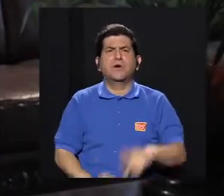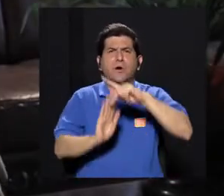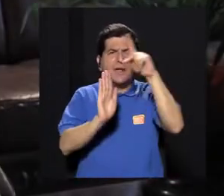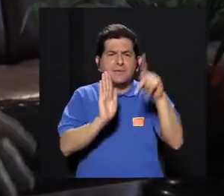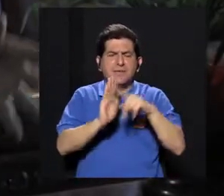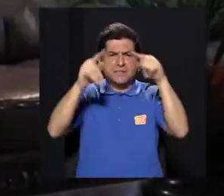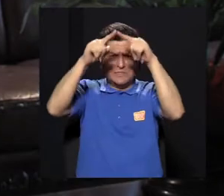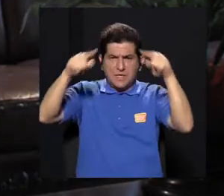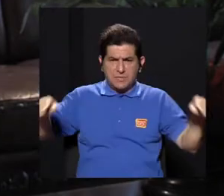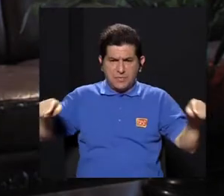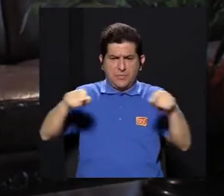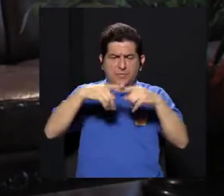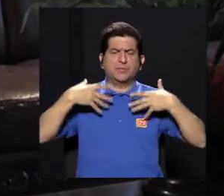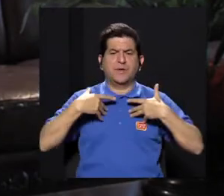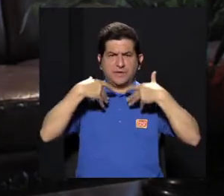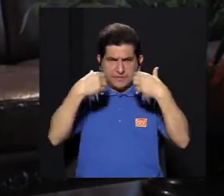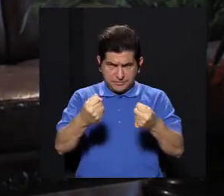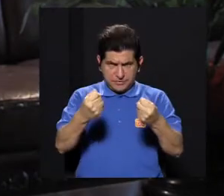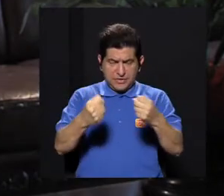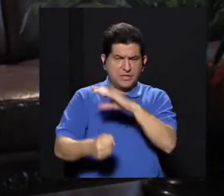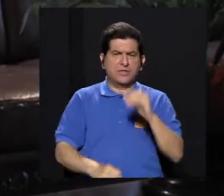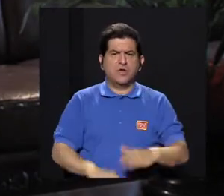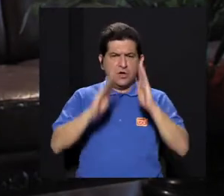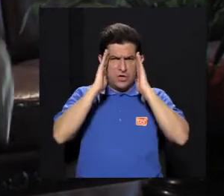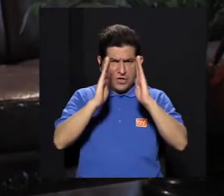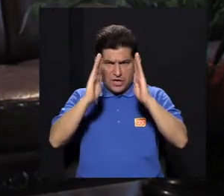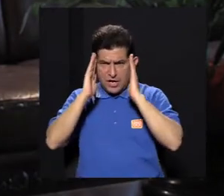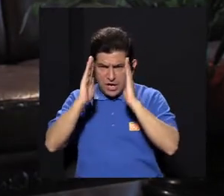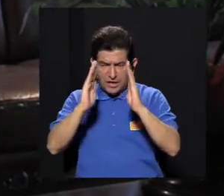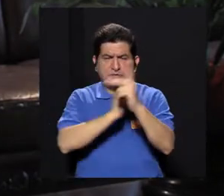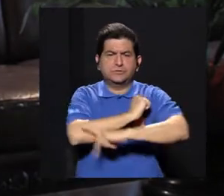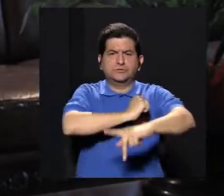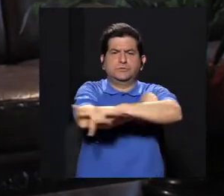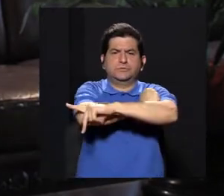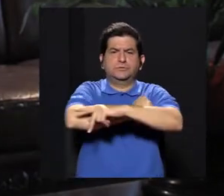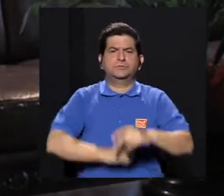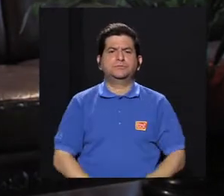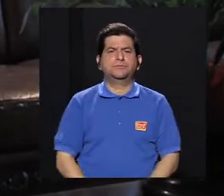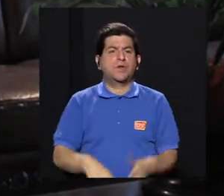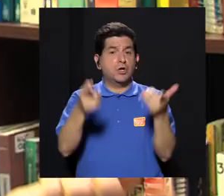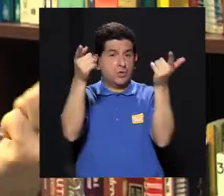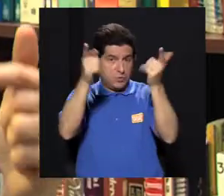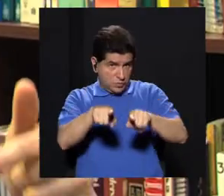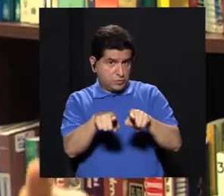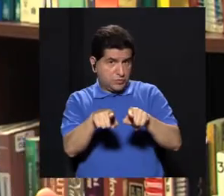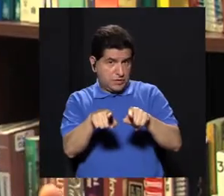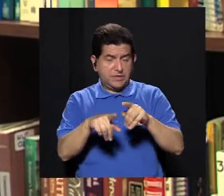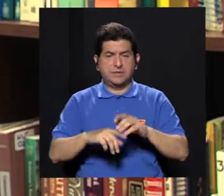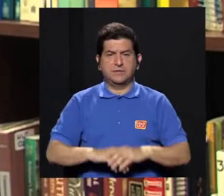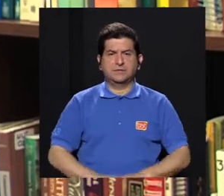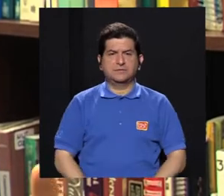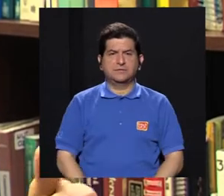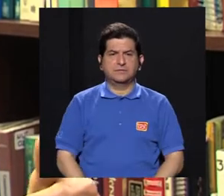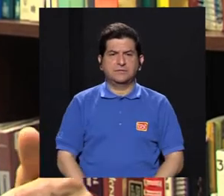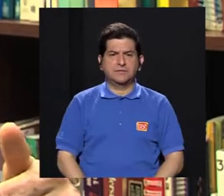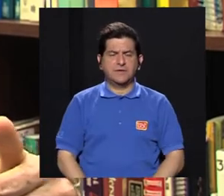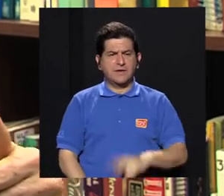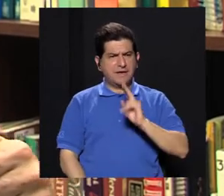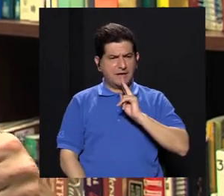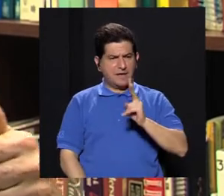de la pirámide de salud y el tratamiento del país. Lo que ocurre es